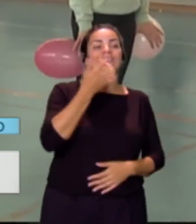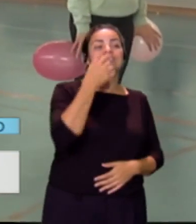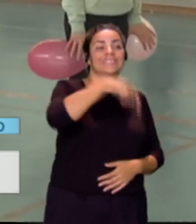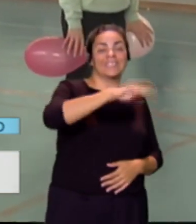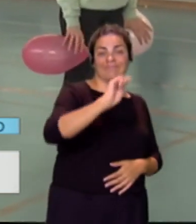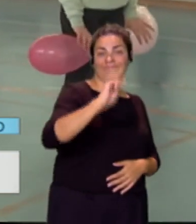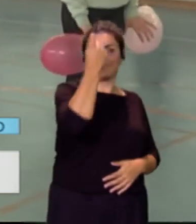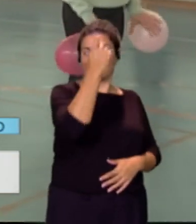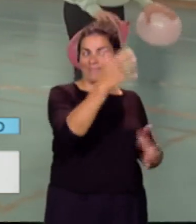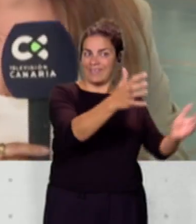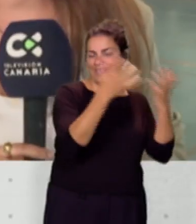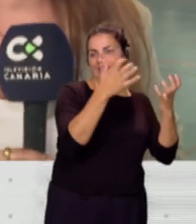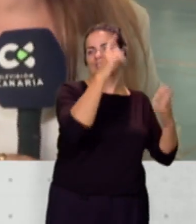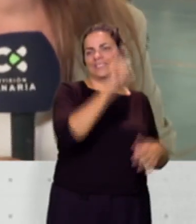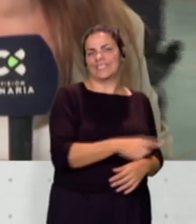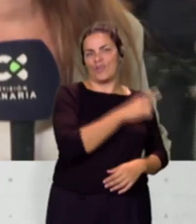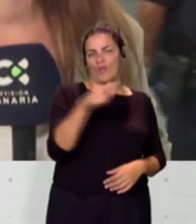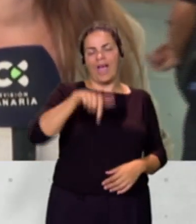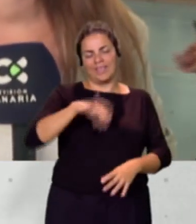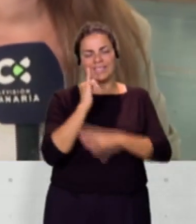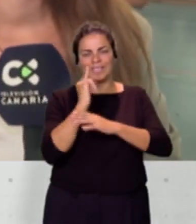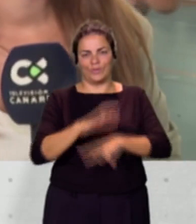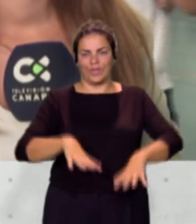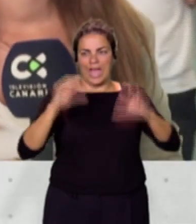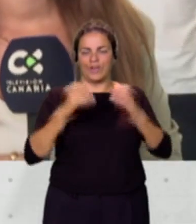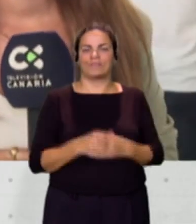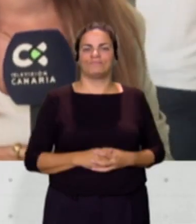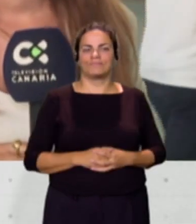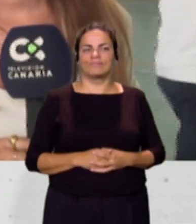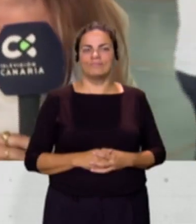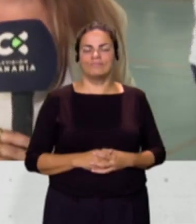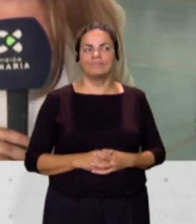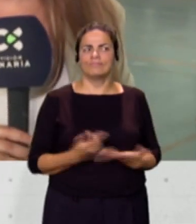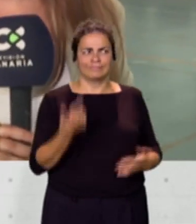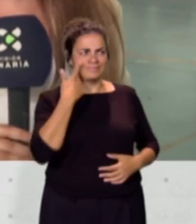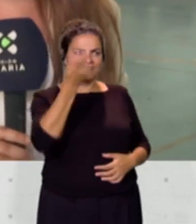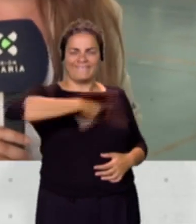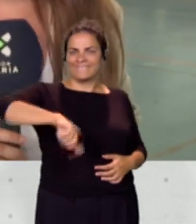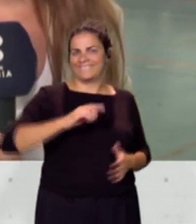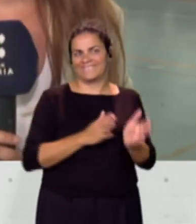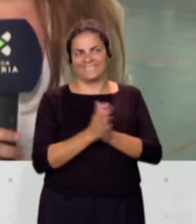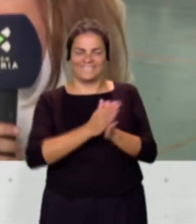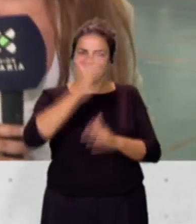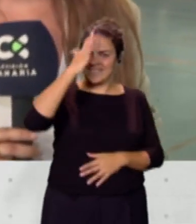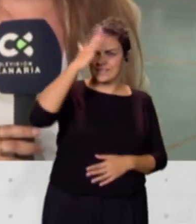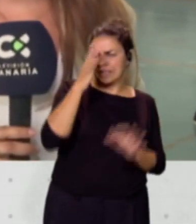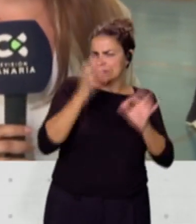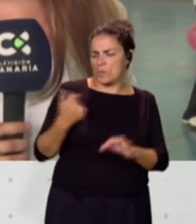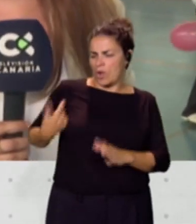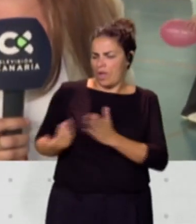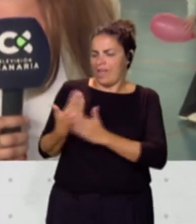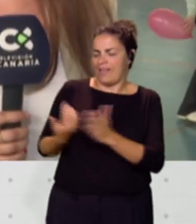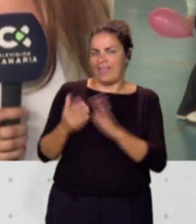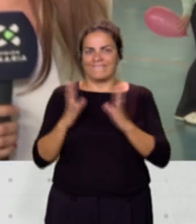en este Instituto Público de Arona, ese récord mundial. Se les ve con mucha ilusión, seguro estos días también ha sido de mucha motivación. Bueno, Gemma, esperemos